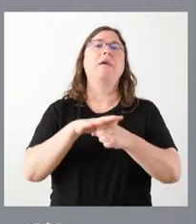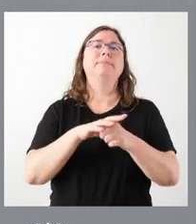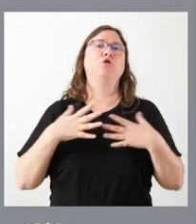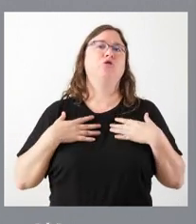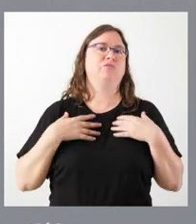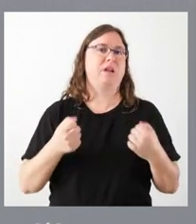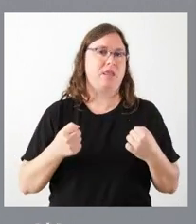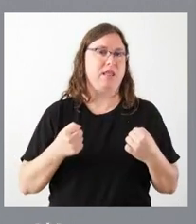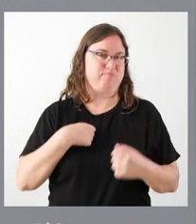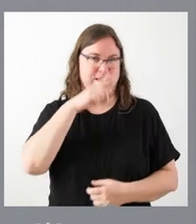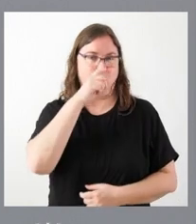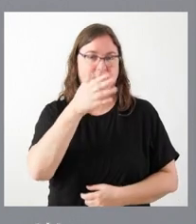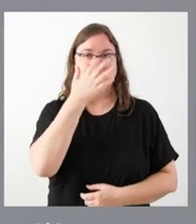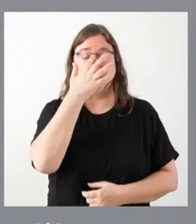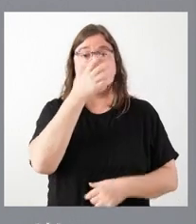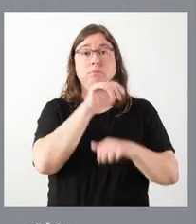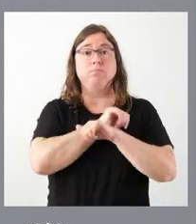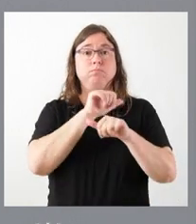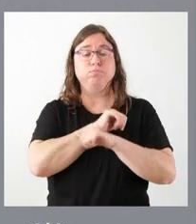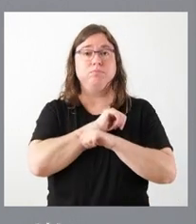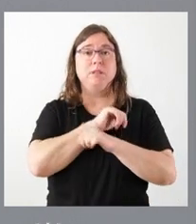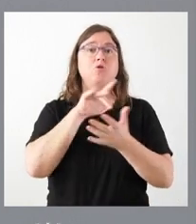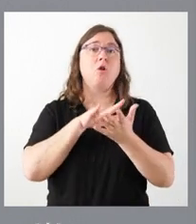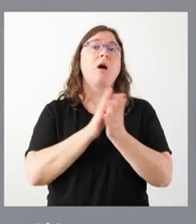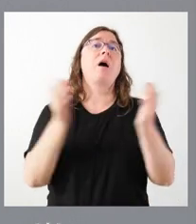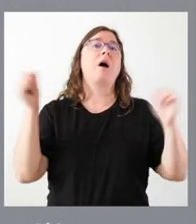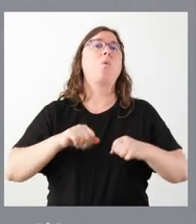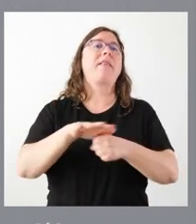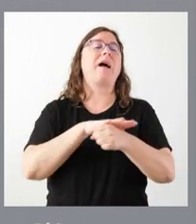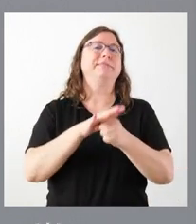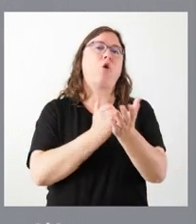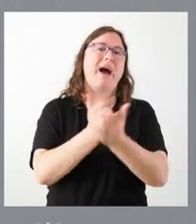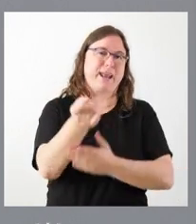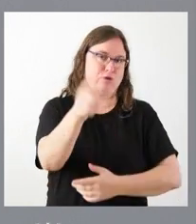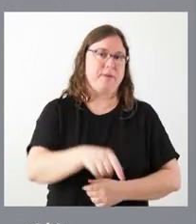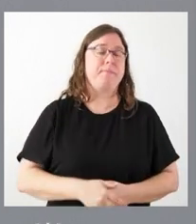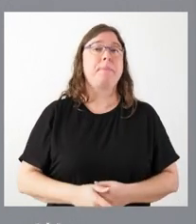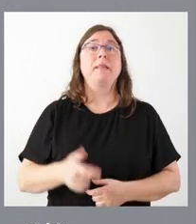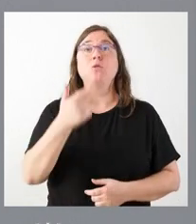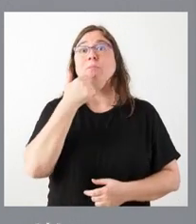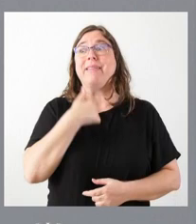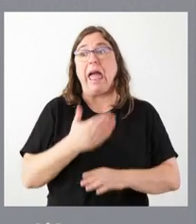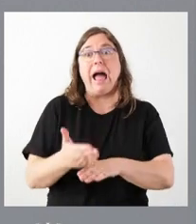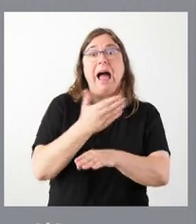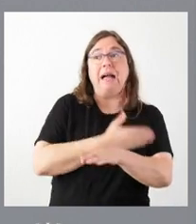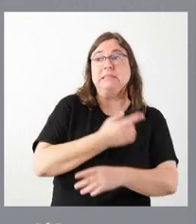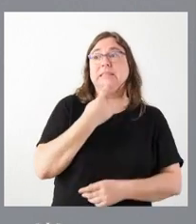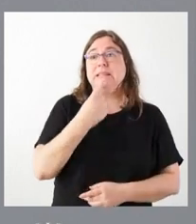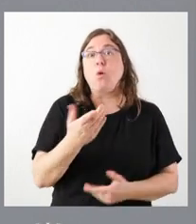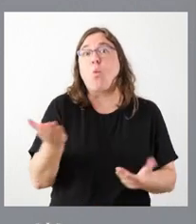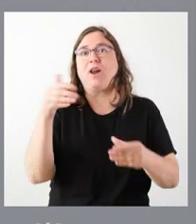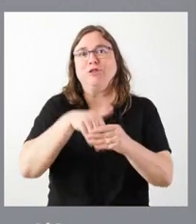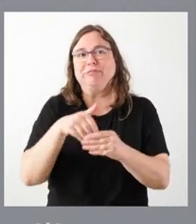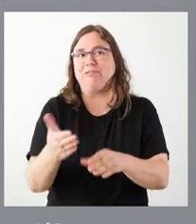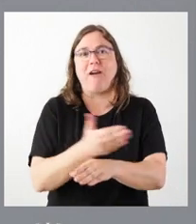ustedes recordarán. Esperamos también alcanzar acuerdos en el ámbito agrario. Usted me pide con carácter anticipado que digamos cuál puede ser el contenido